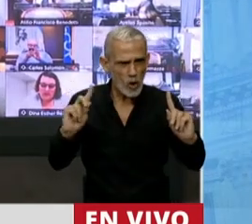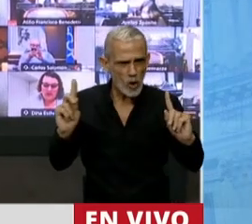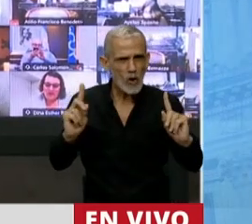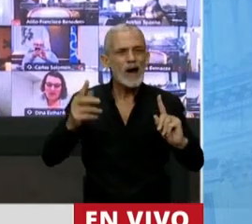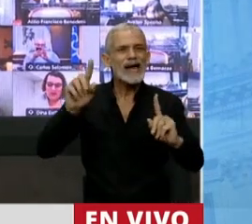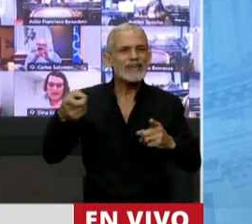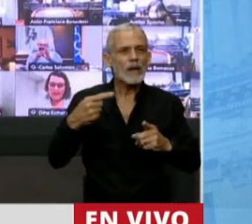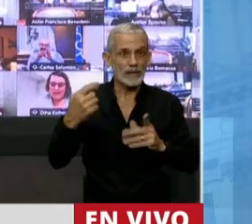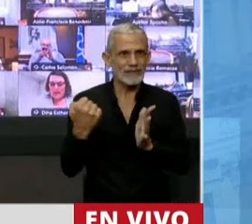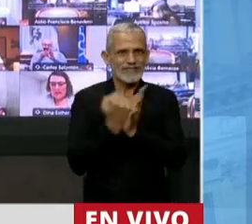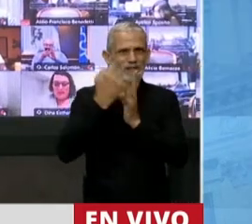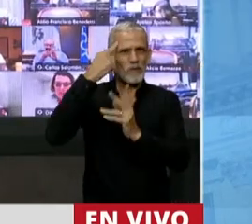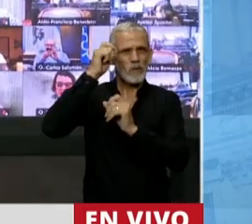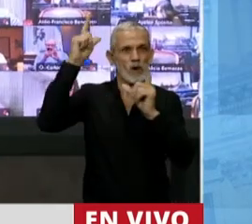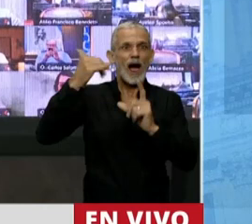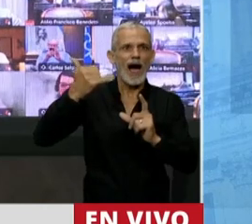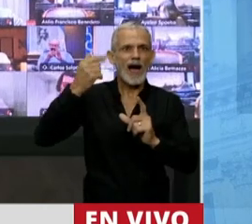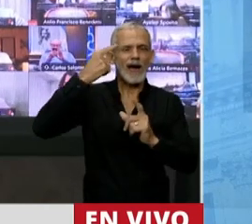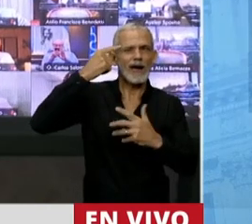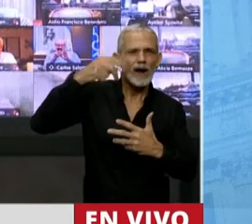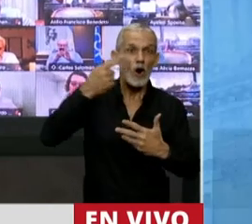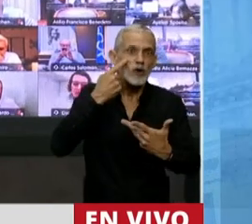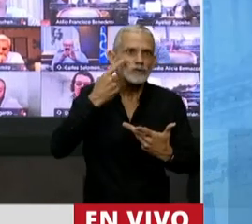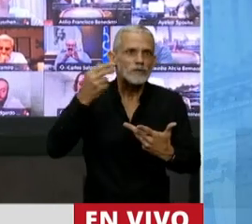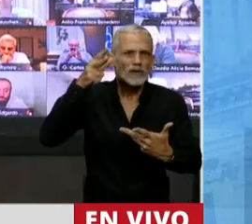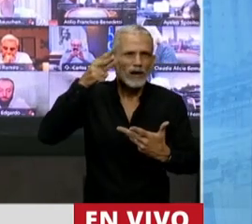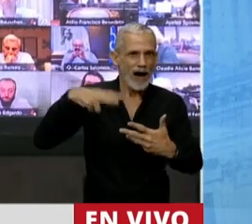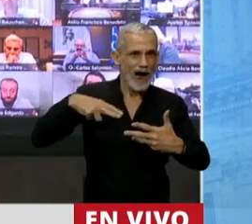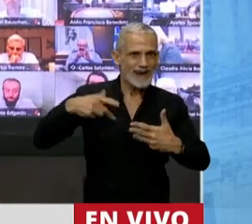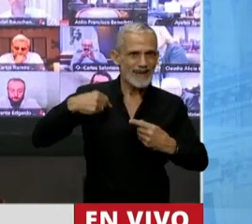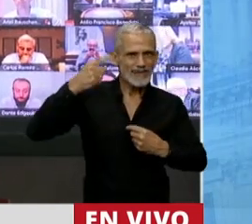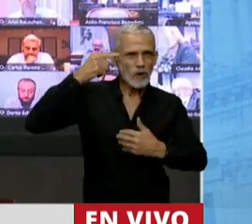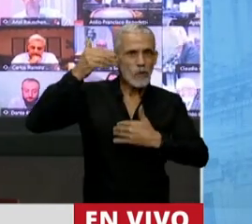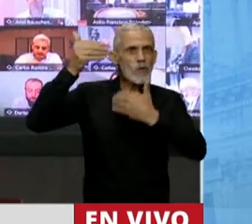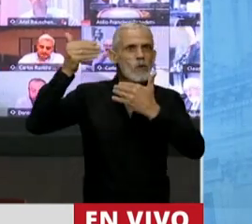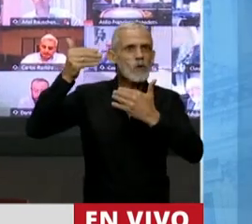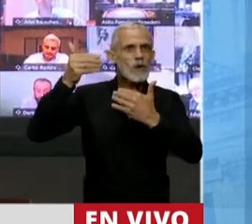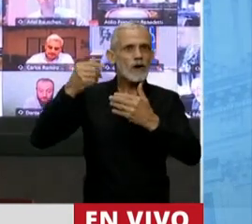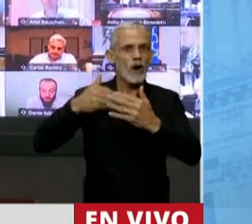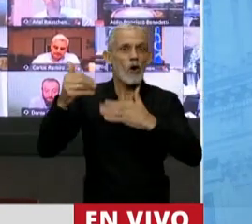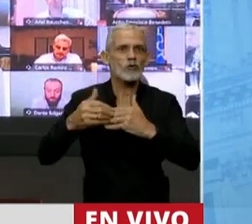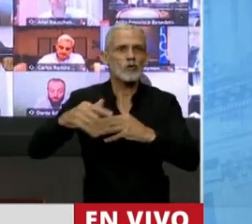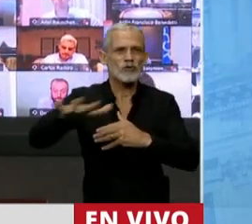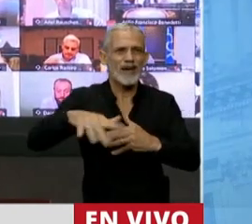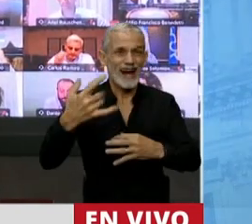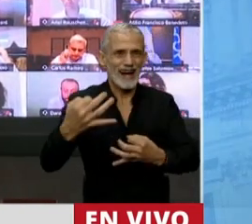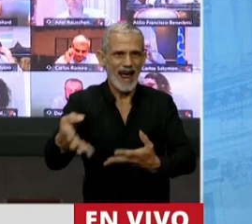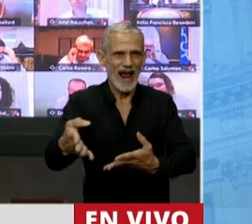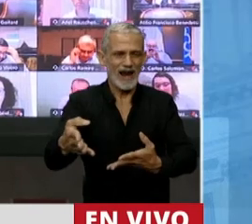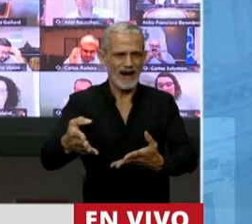también es simbólica y lo simbólico también construye lo real. Es falsa